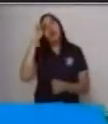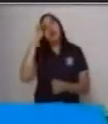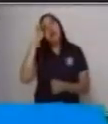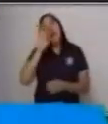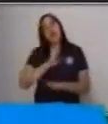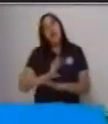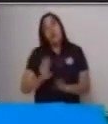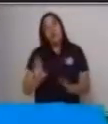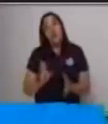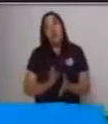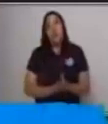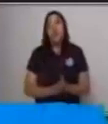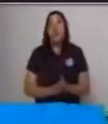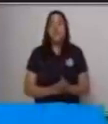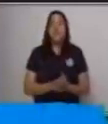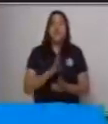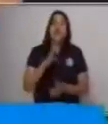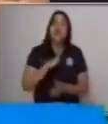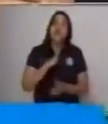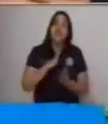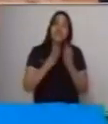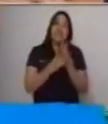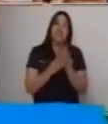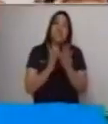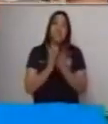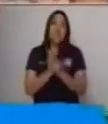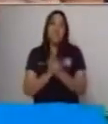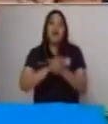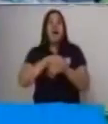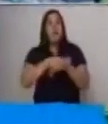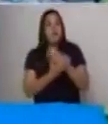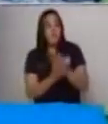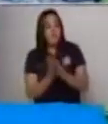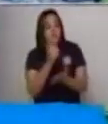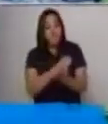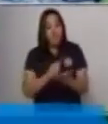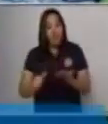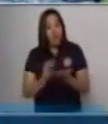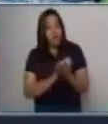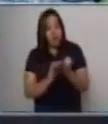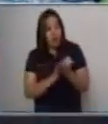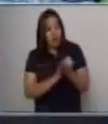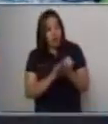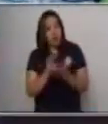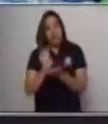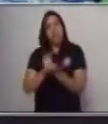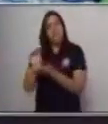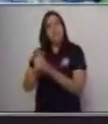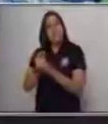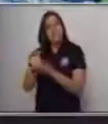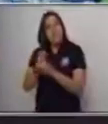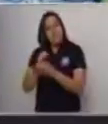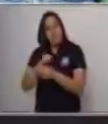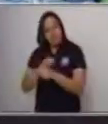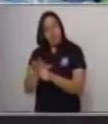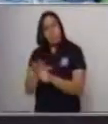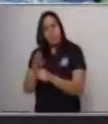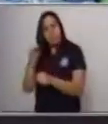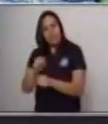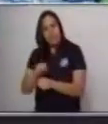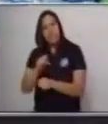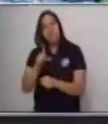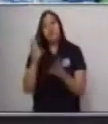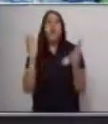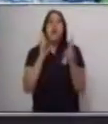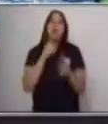debes lavar tus manos con agua limpia y jabón para evitar enfermedades. Espero que te haya